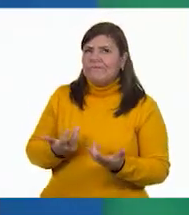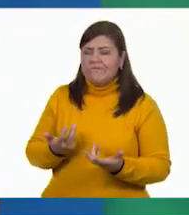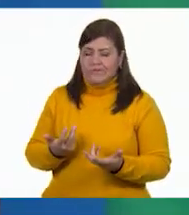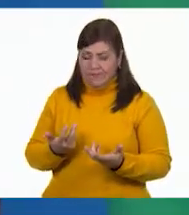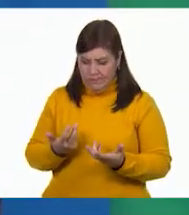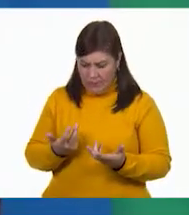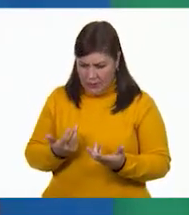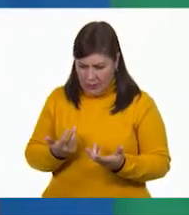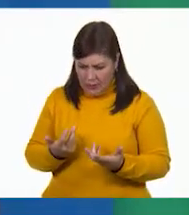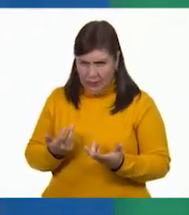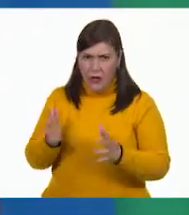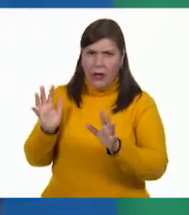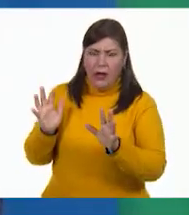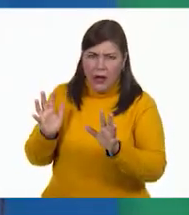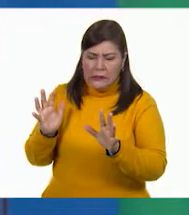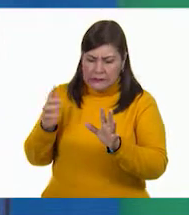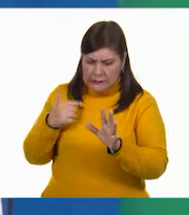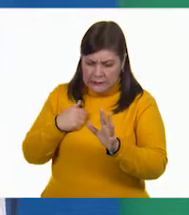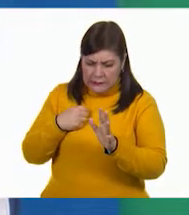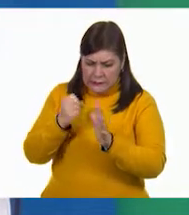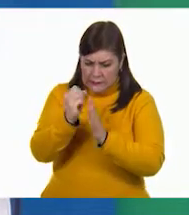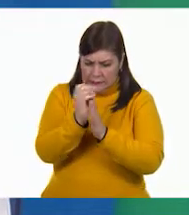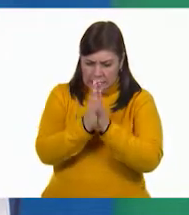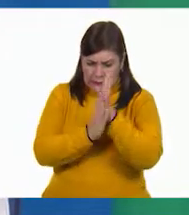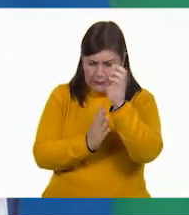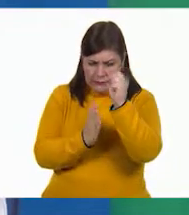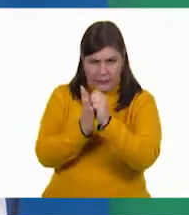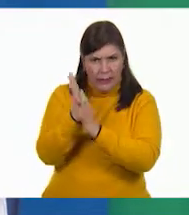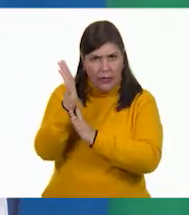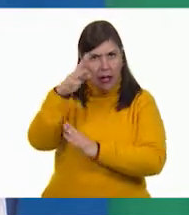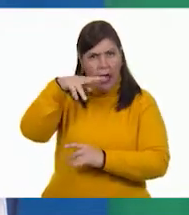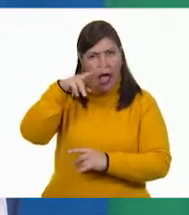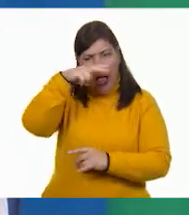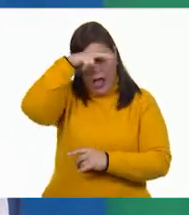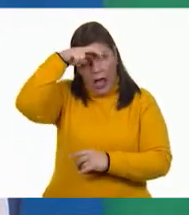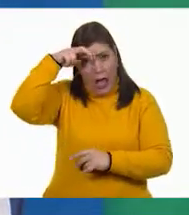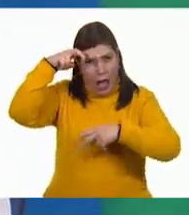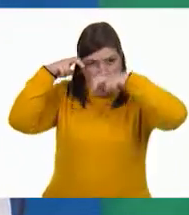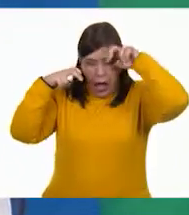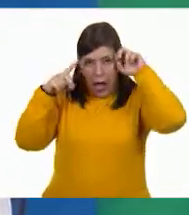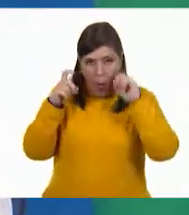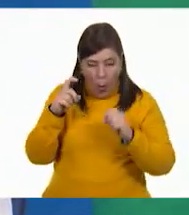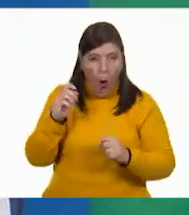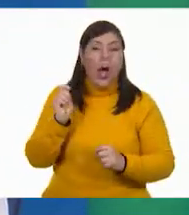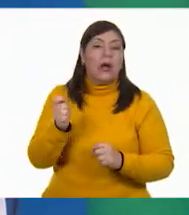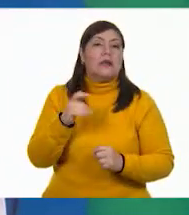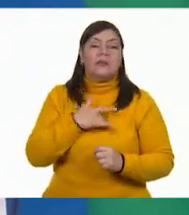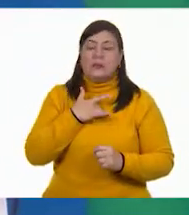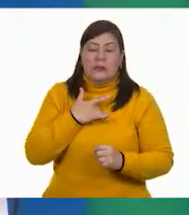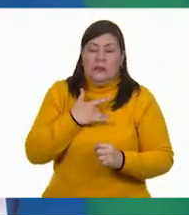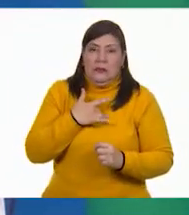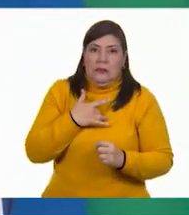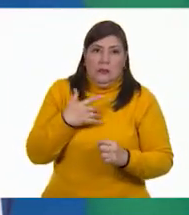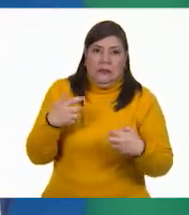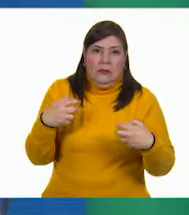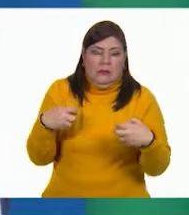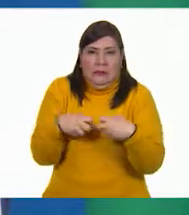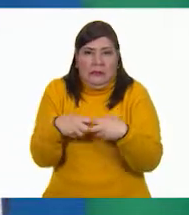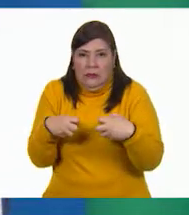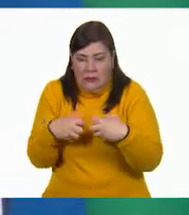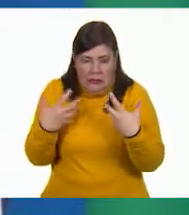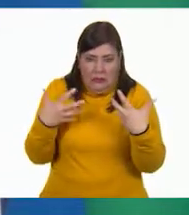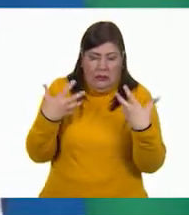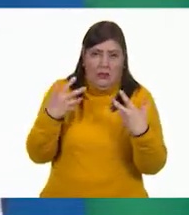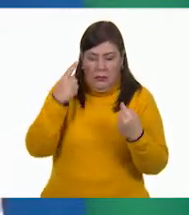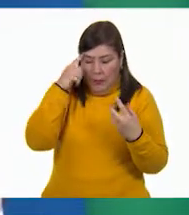Pues, me están sudando las manos porque no me lo esperaba y me siento muy alterada. Y siento